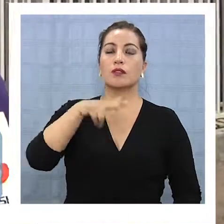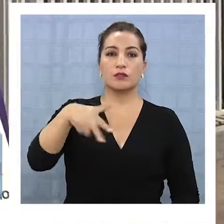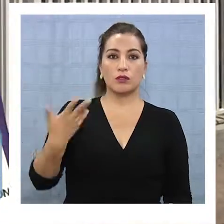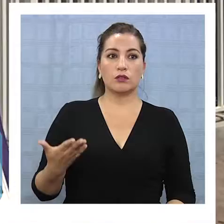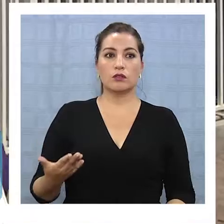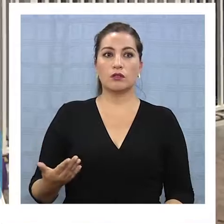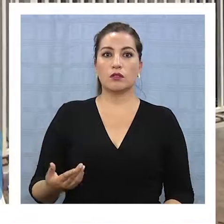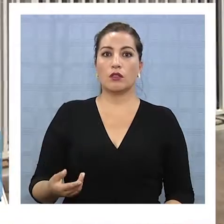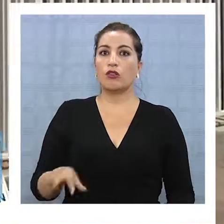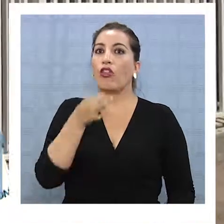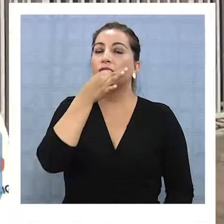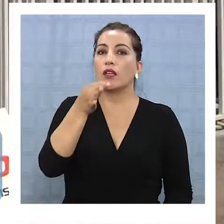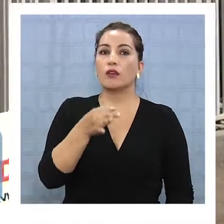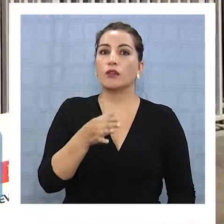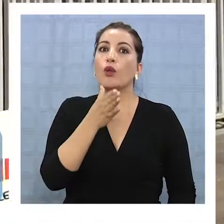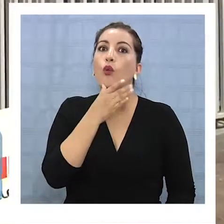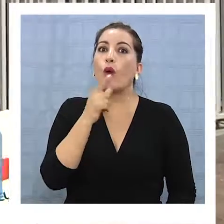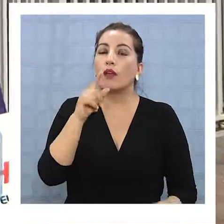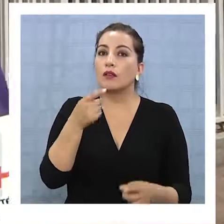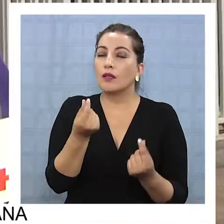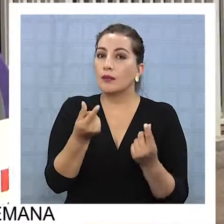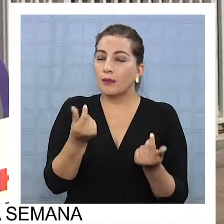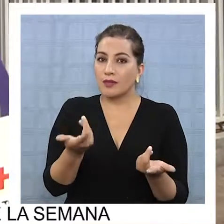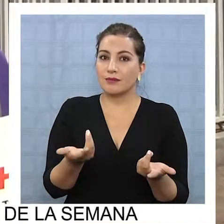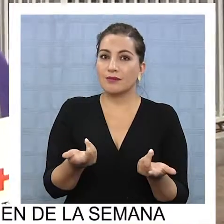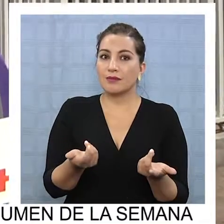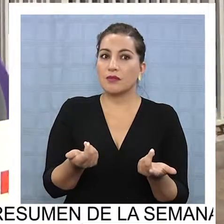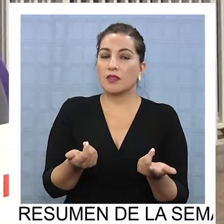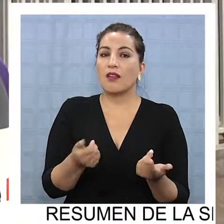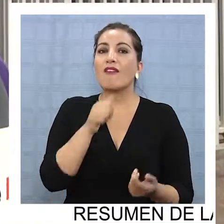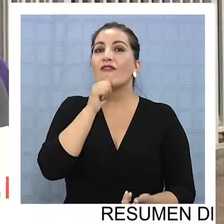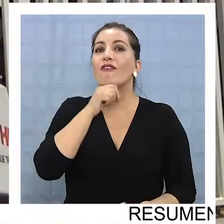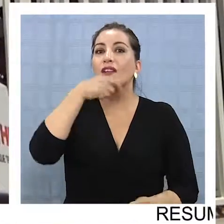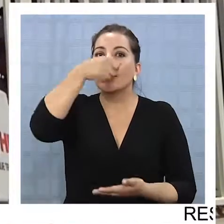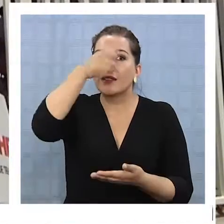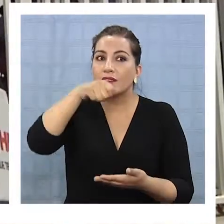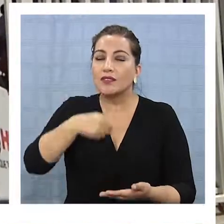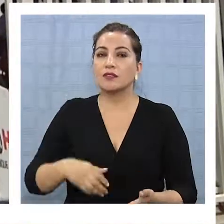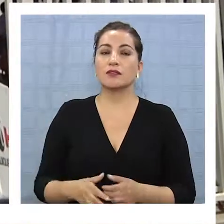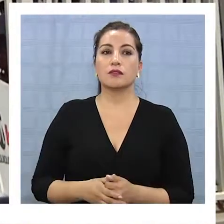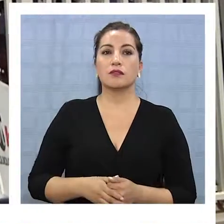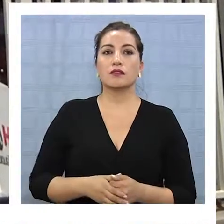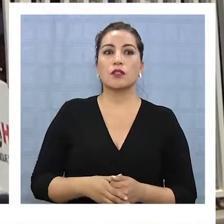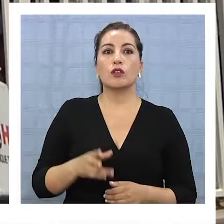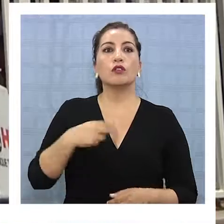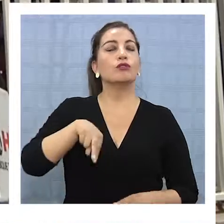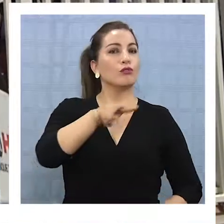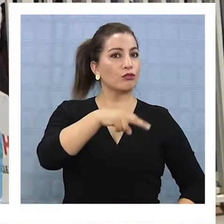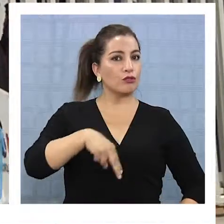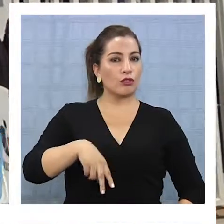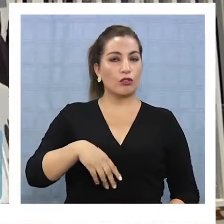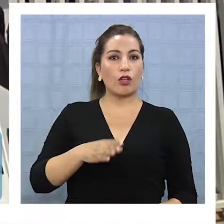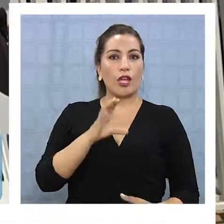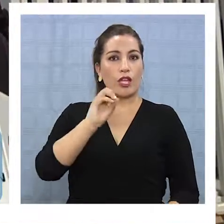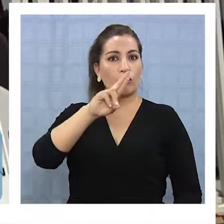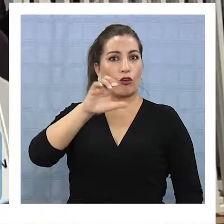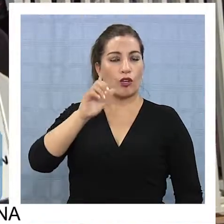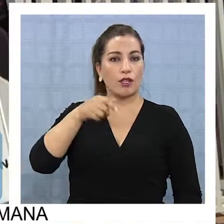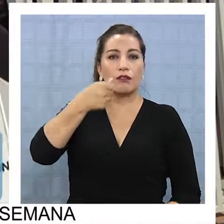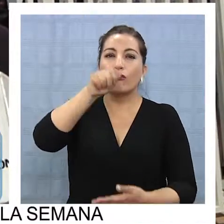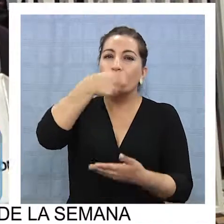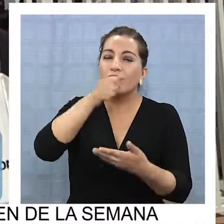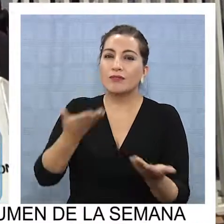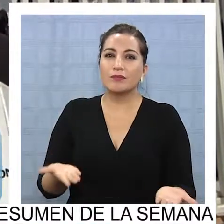hablando de que no hay recurso. Todavía no se analiza en el Consejo Regional. Prácticamente ya estuvimos en el Consejo viendo esa vuelta,